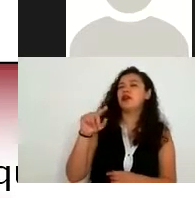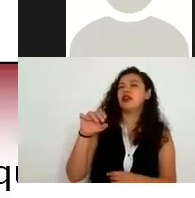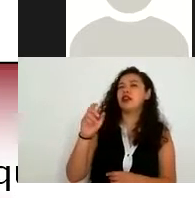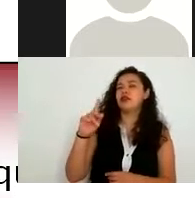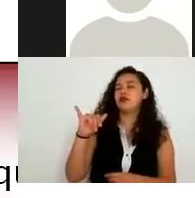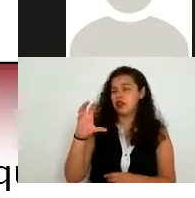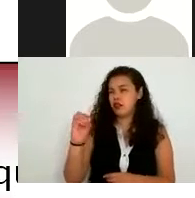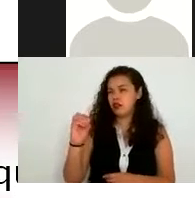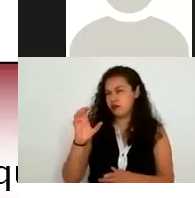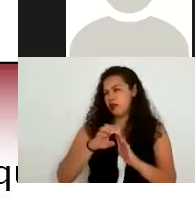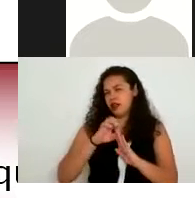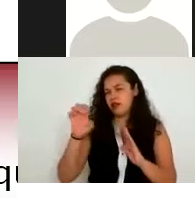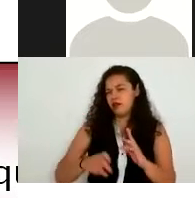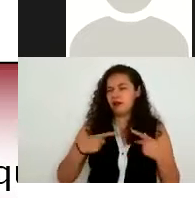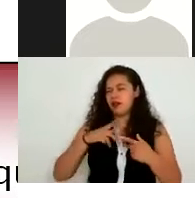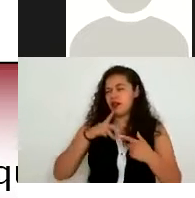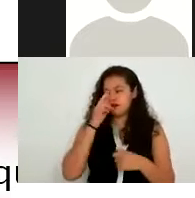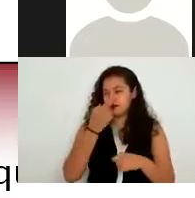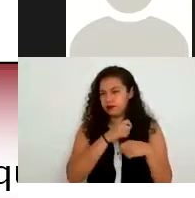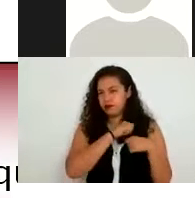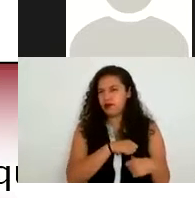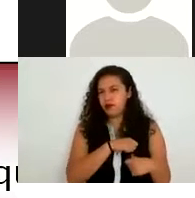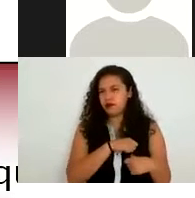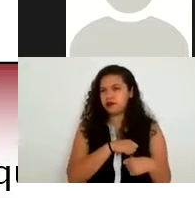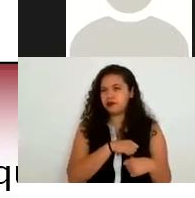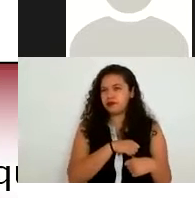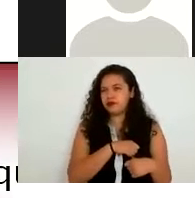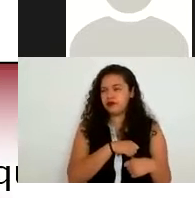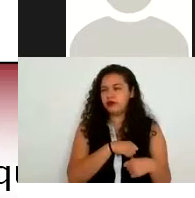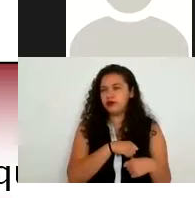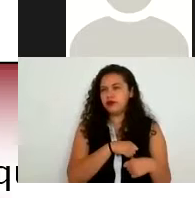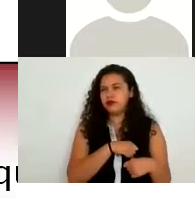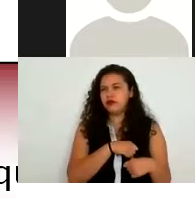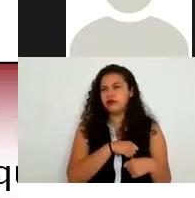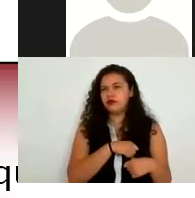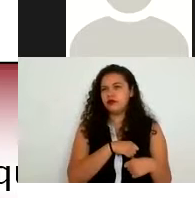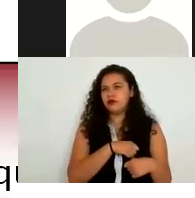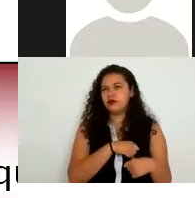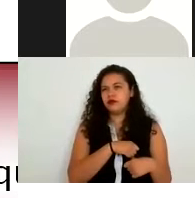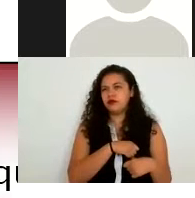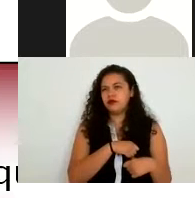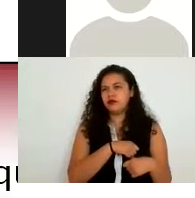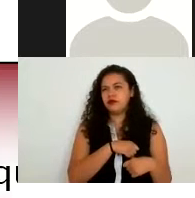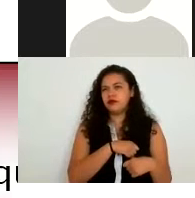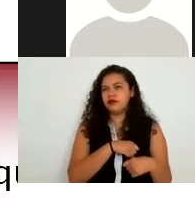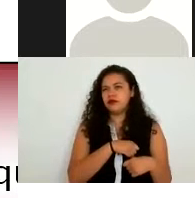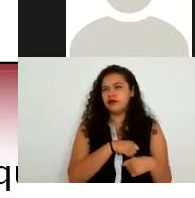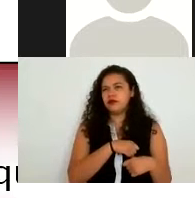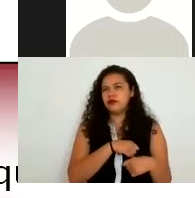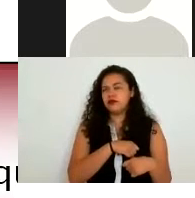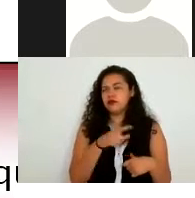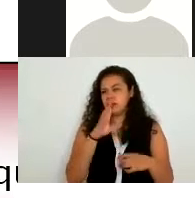ese responsable es quien va a decidir y bajo también el tema del aviso de privacidad